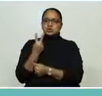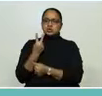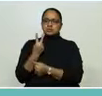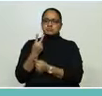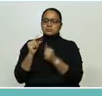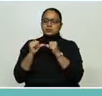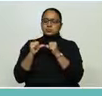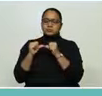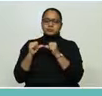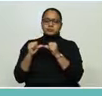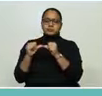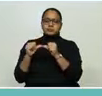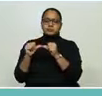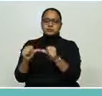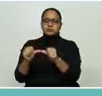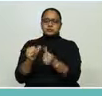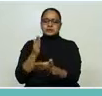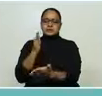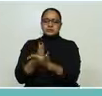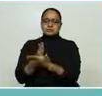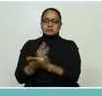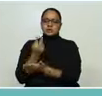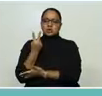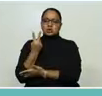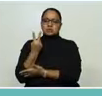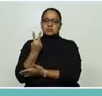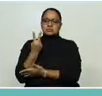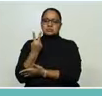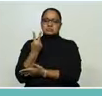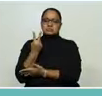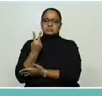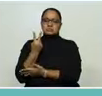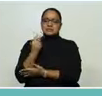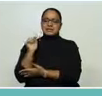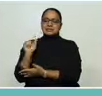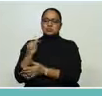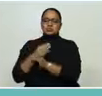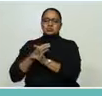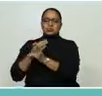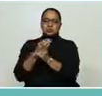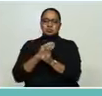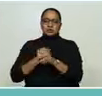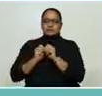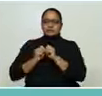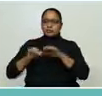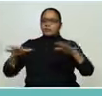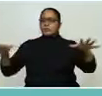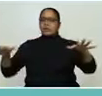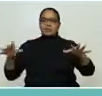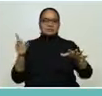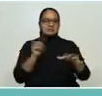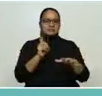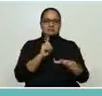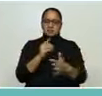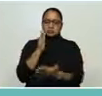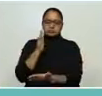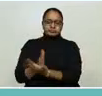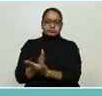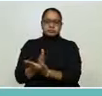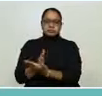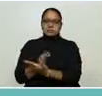aumentado, quiere decir que las medidas en Choluteca han sido satisfactorias, han sido